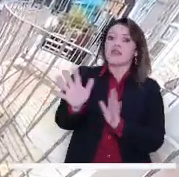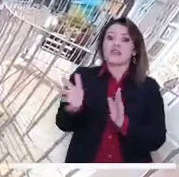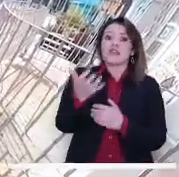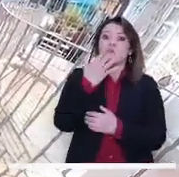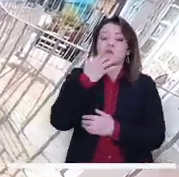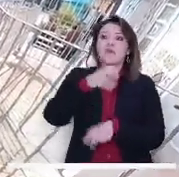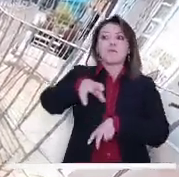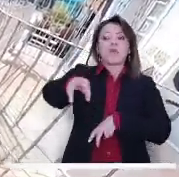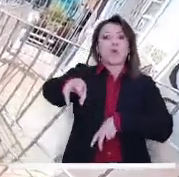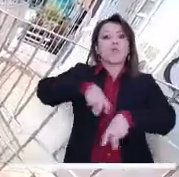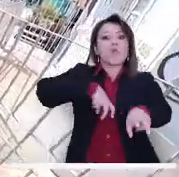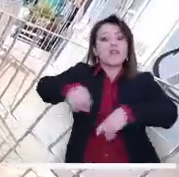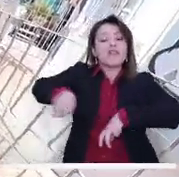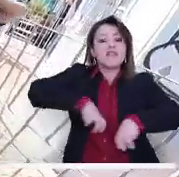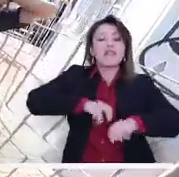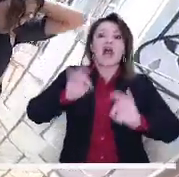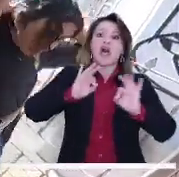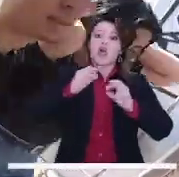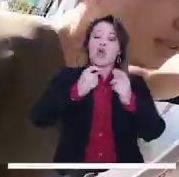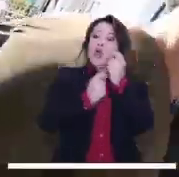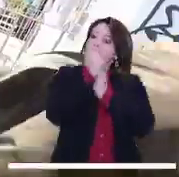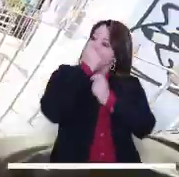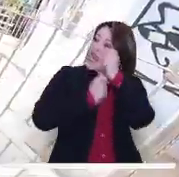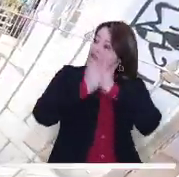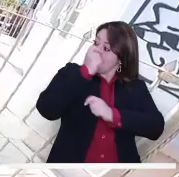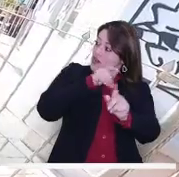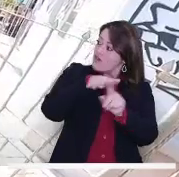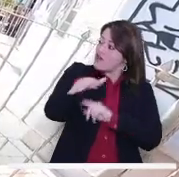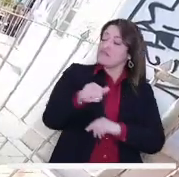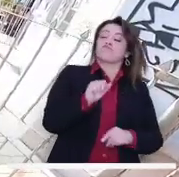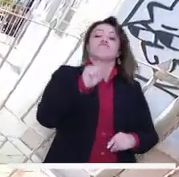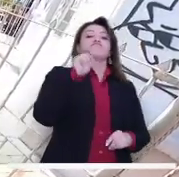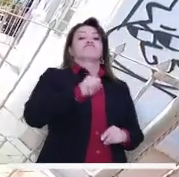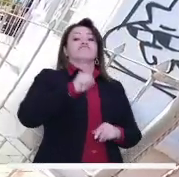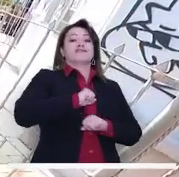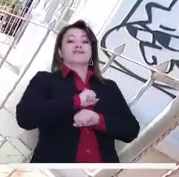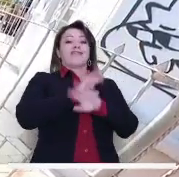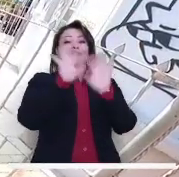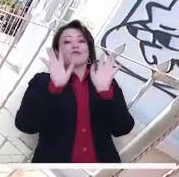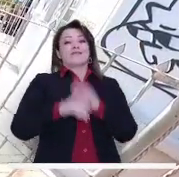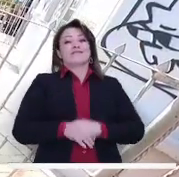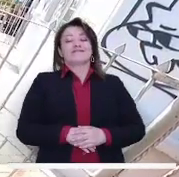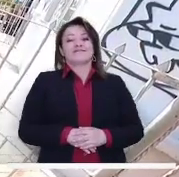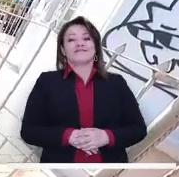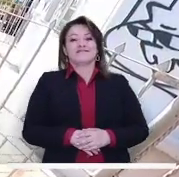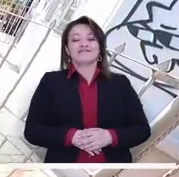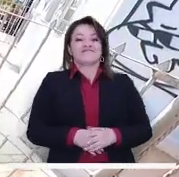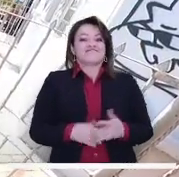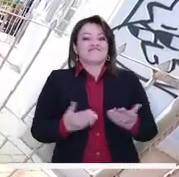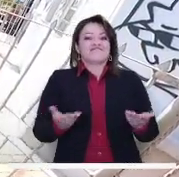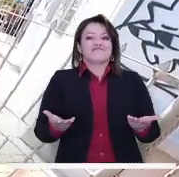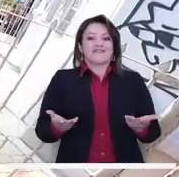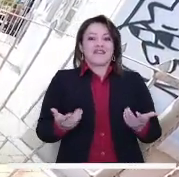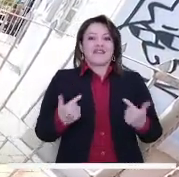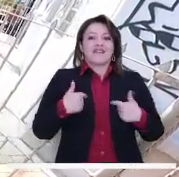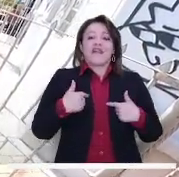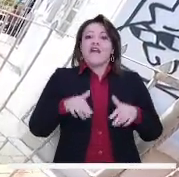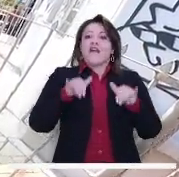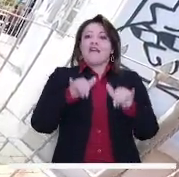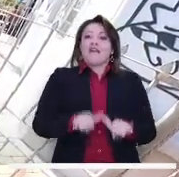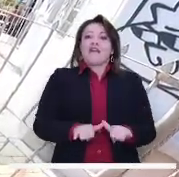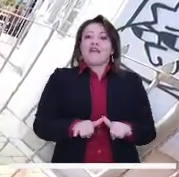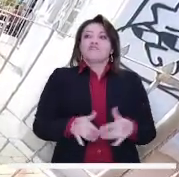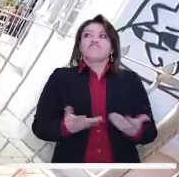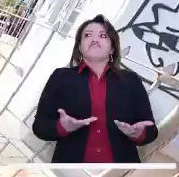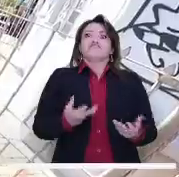digamos, en su movilidad o quizás en su forma de negocio? Sí, sí, ya uno, digamos, aquí